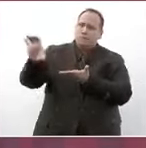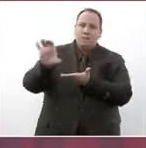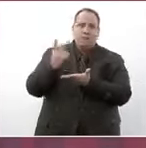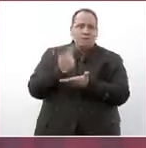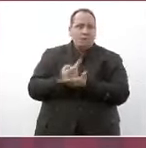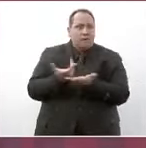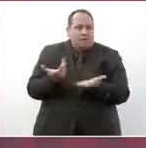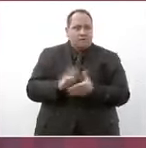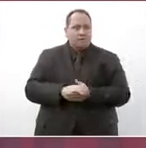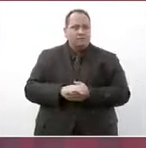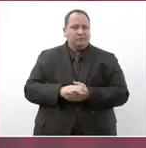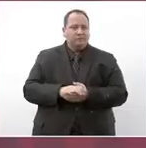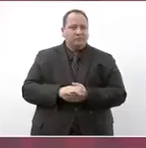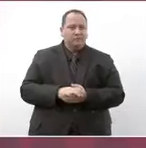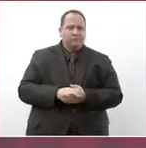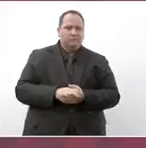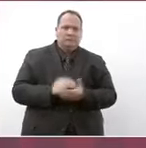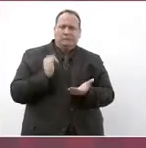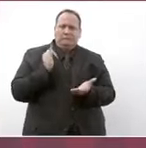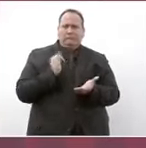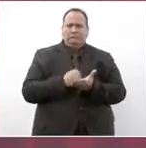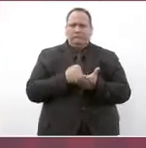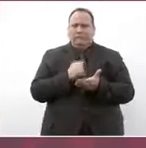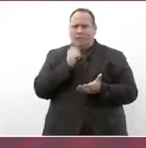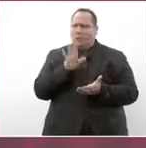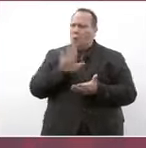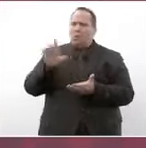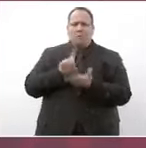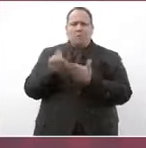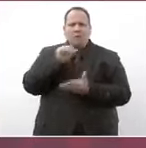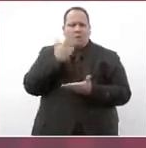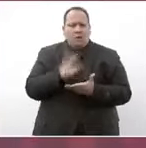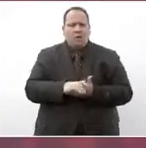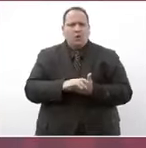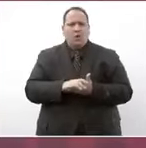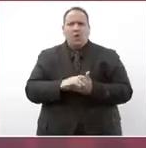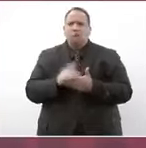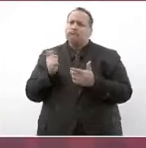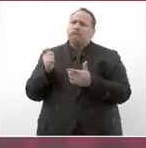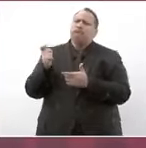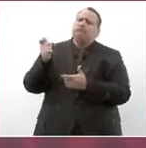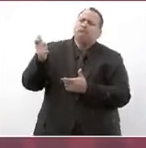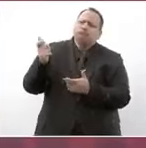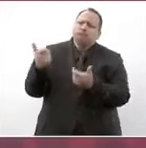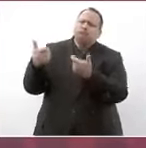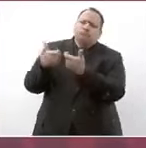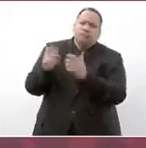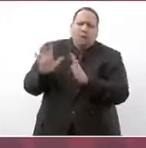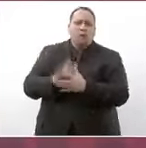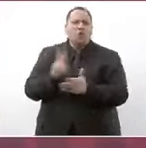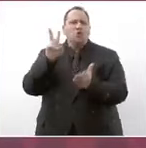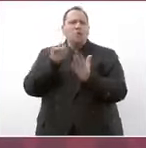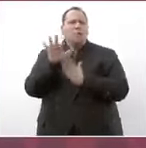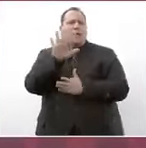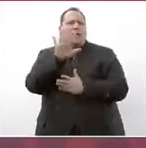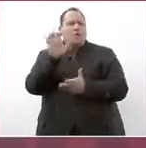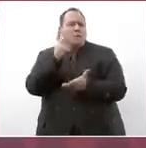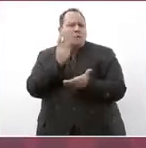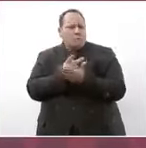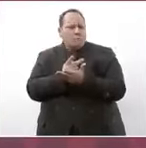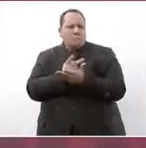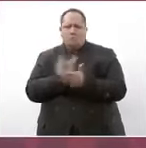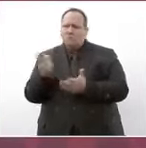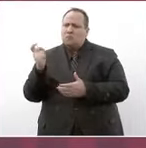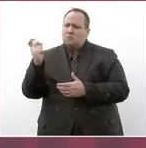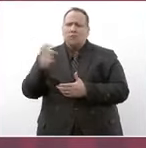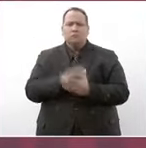que ni siquiera es impuesto ni derecho es una cooperación de dos mil quinientos pesos